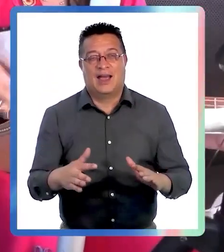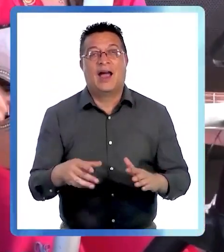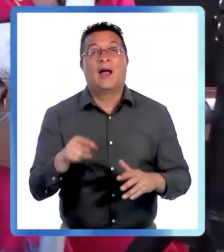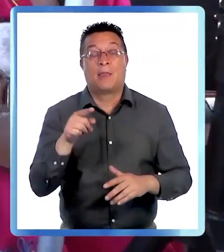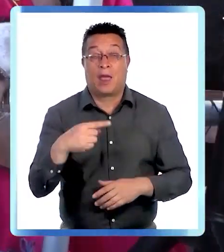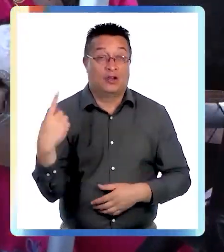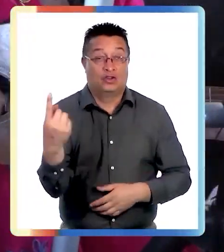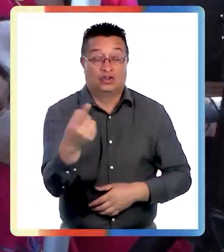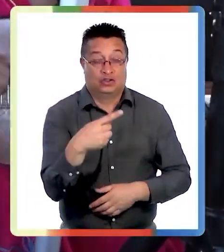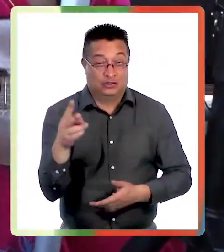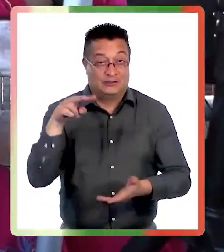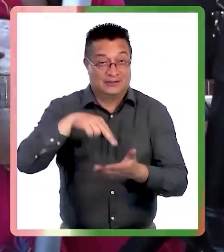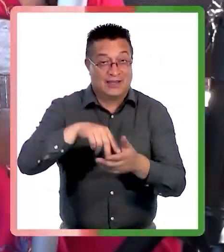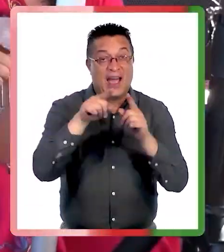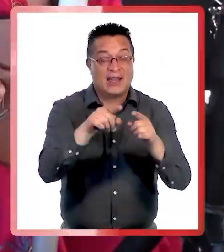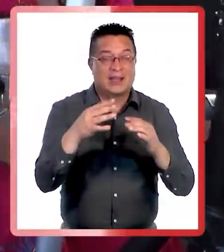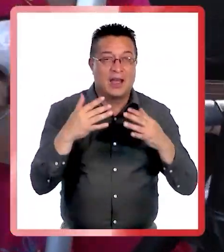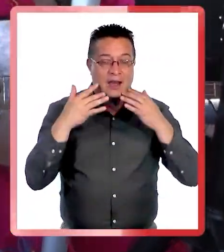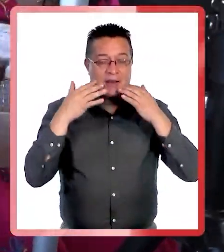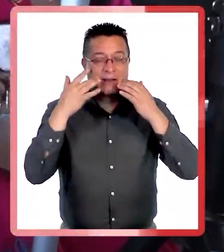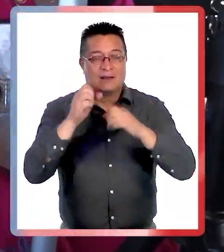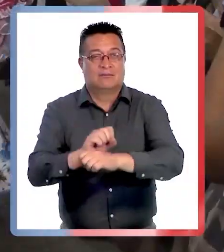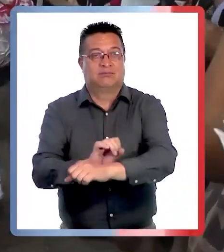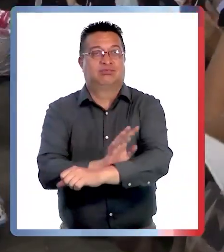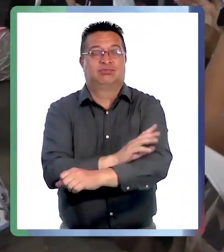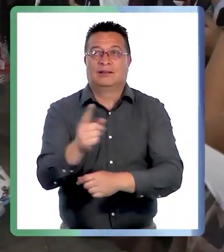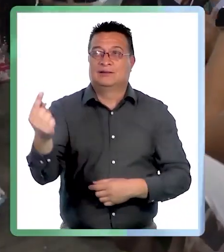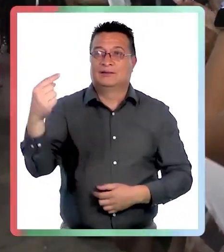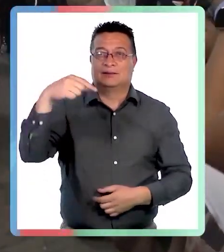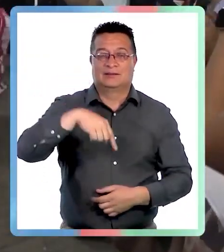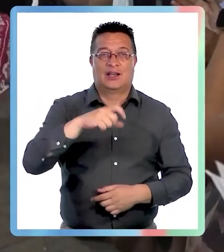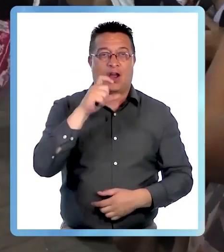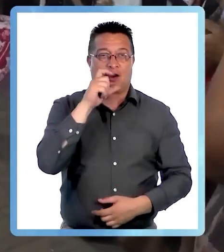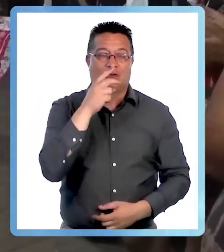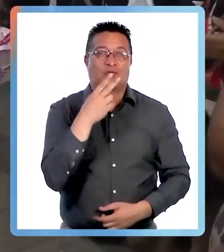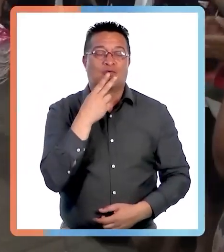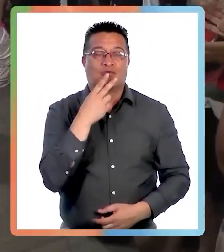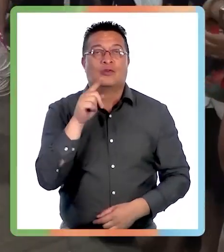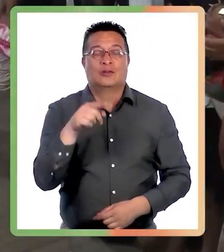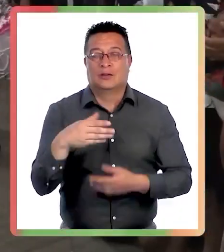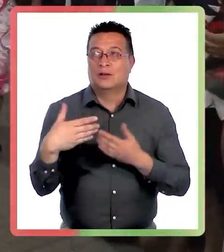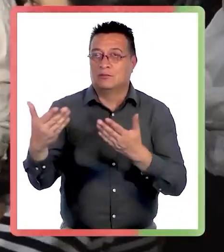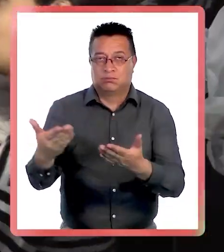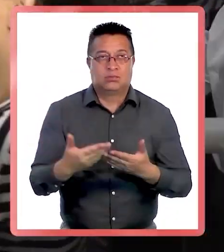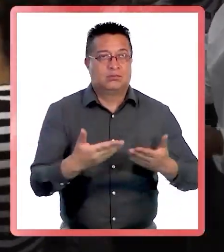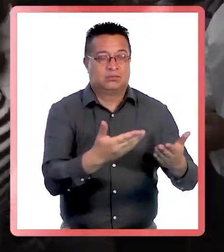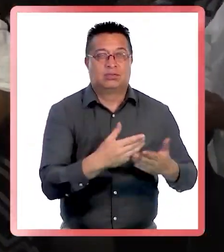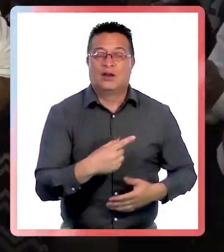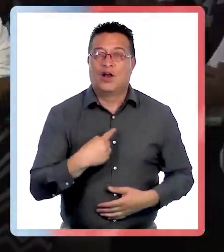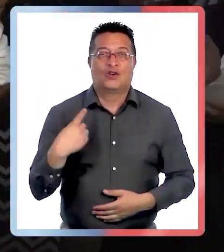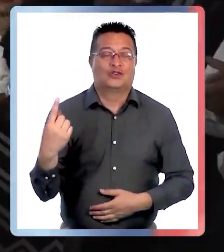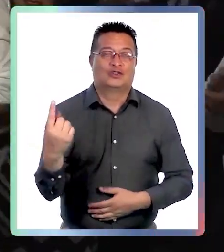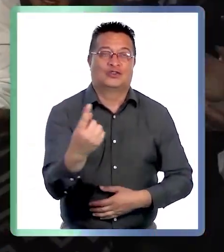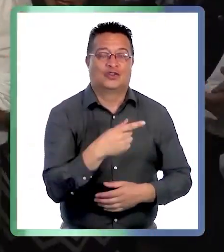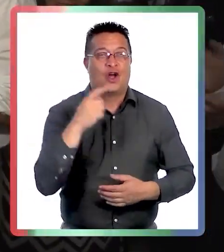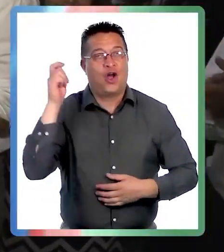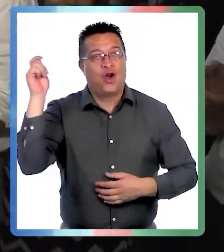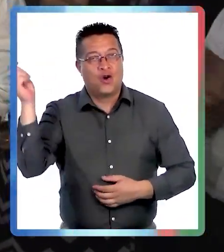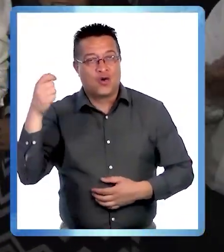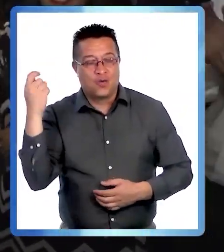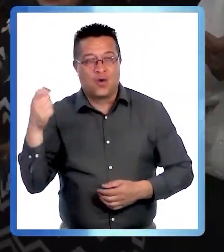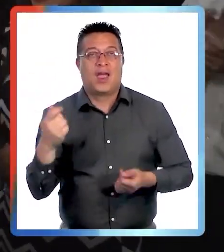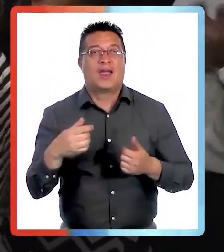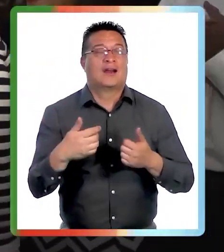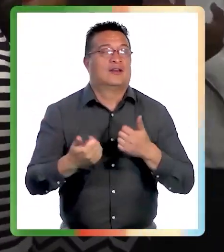todos los que estábamos ahí nos emocionamos también en lo que fue la llegada a Constitución porque el recibimiento con todas esas cuecas, el